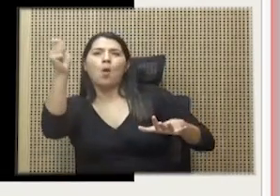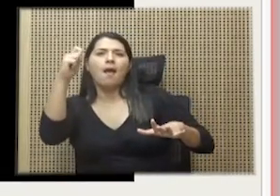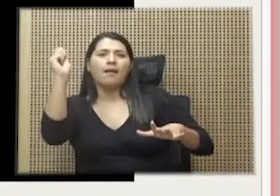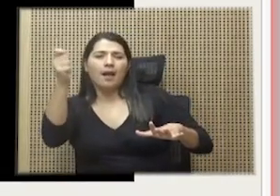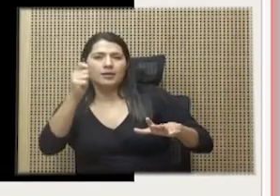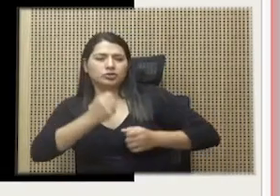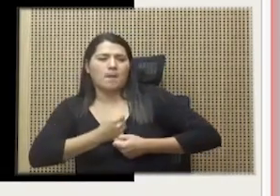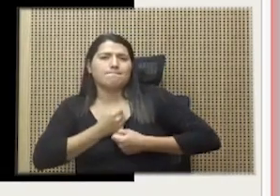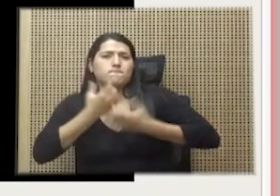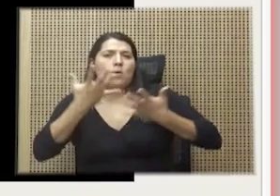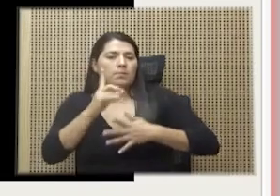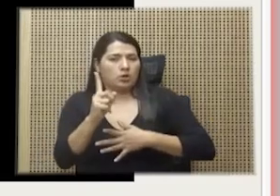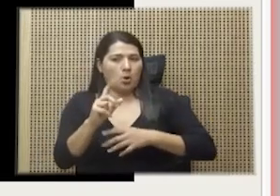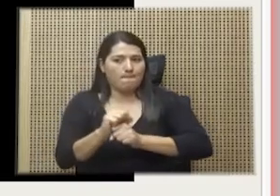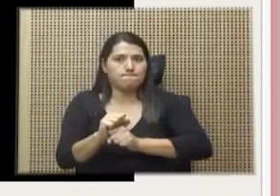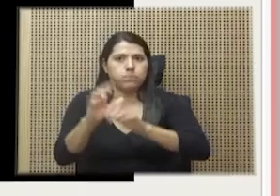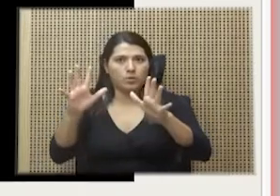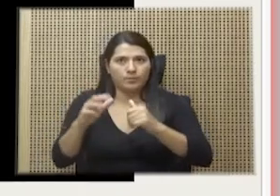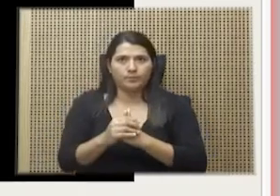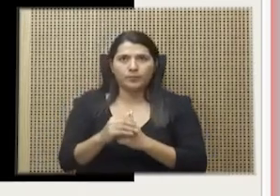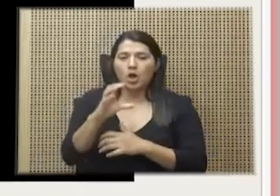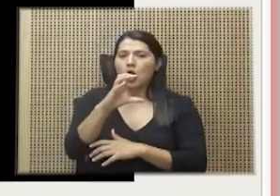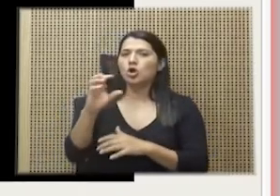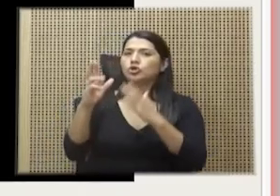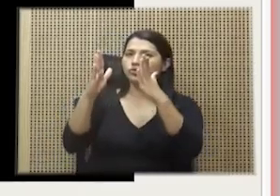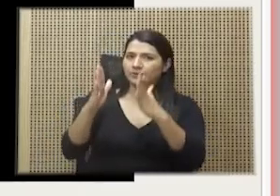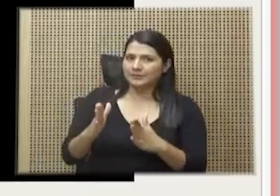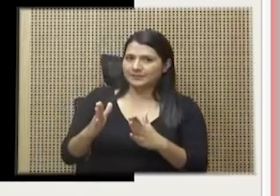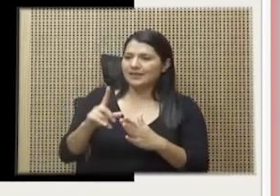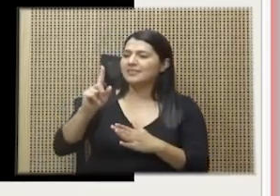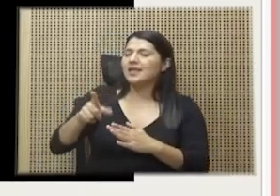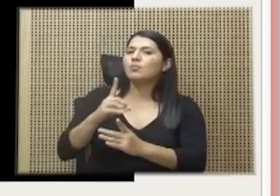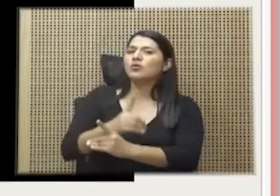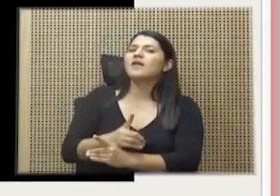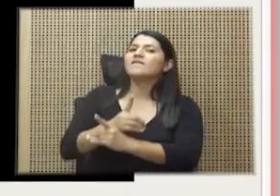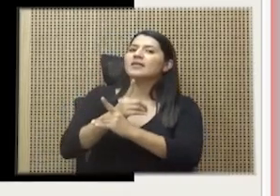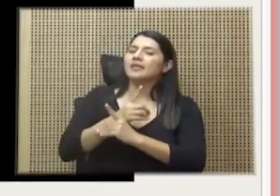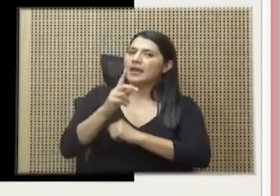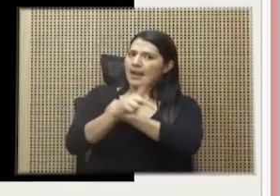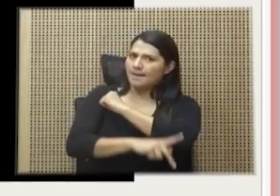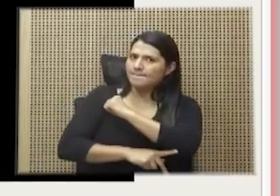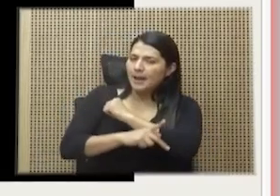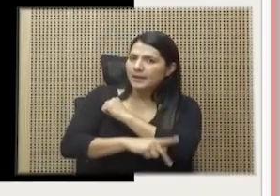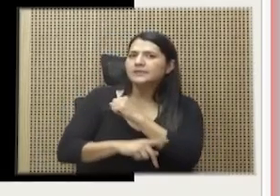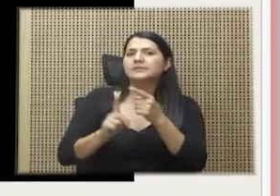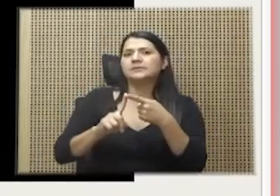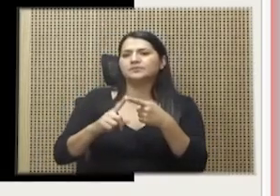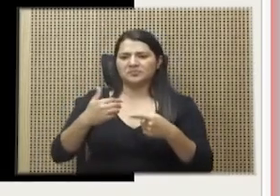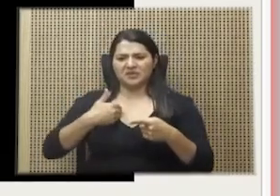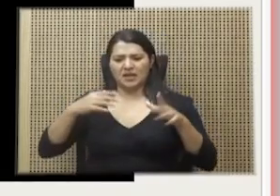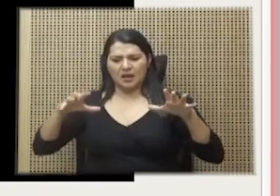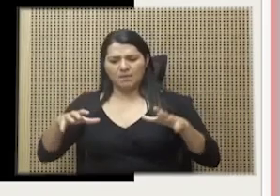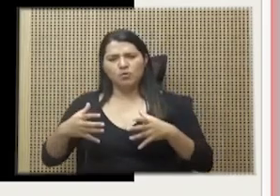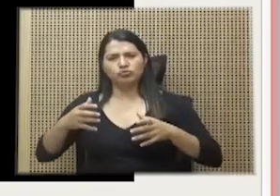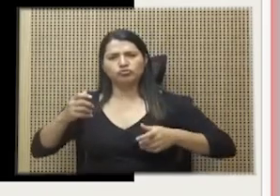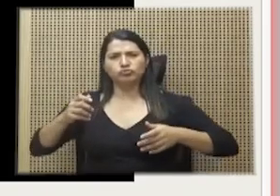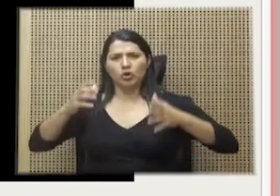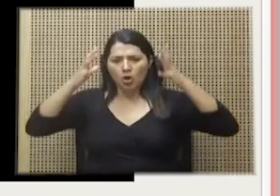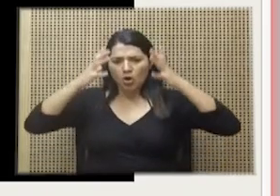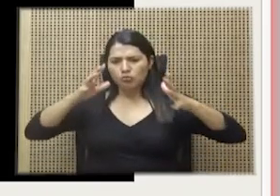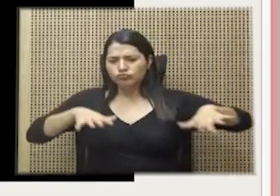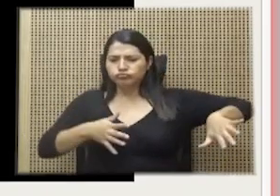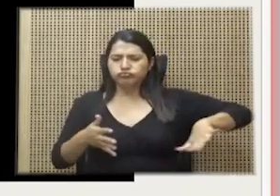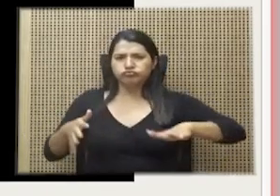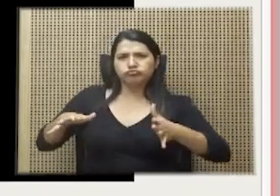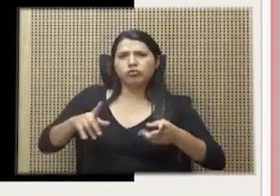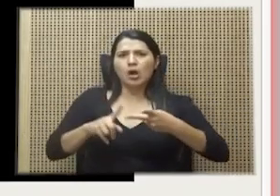costarricenses, la patria hay que defenderla. Tenemos cimarronas, música típica. Tenemos